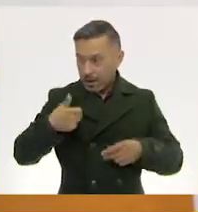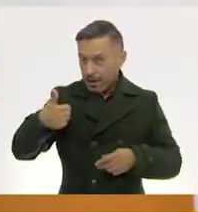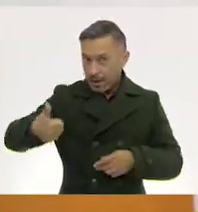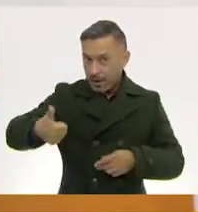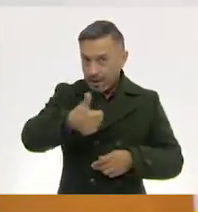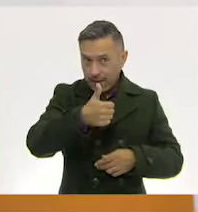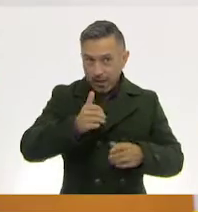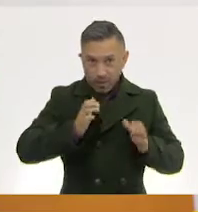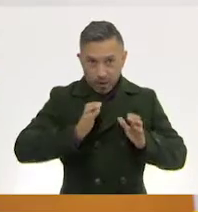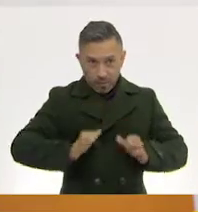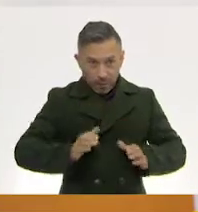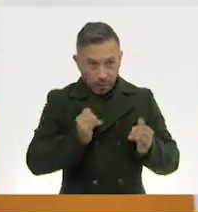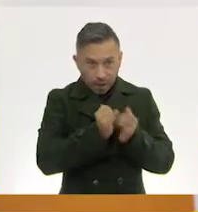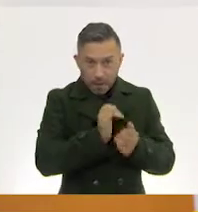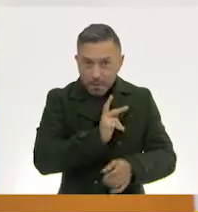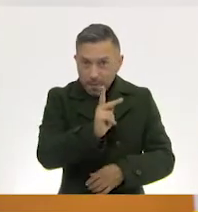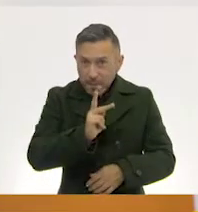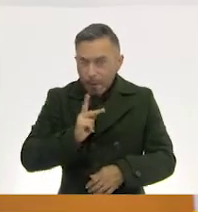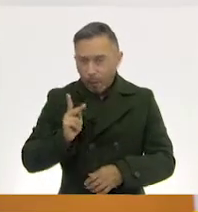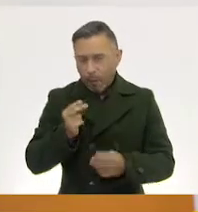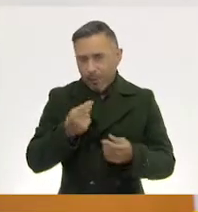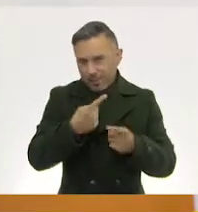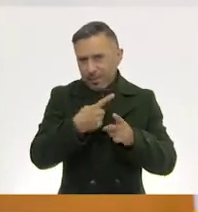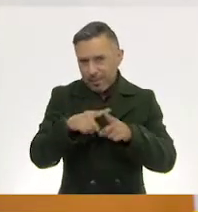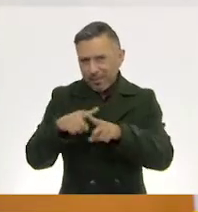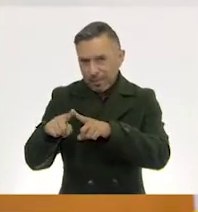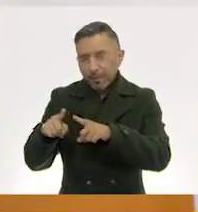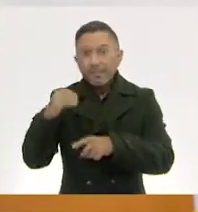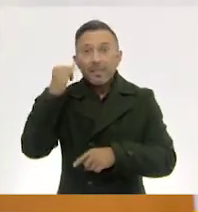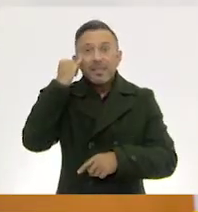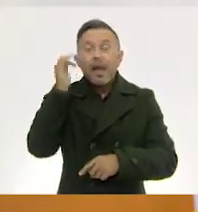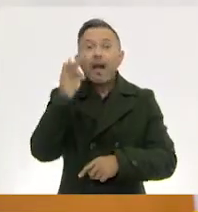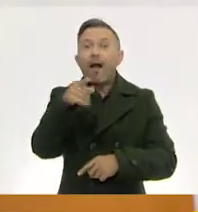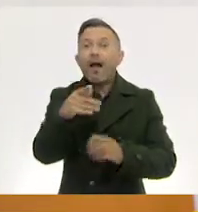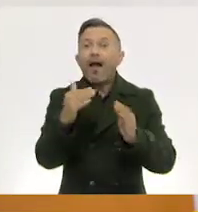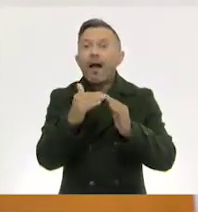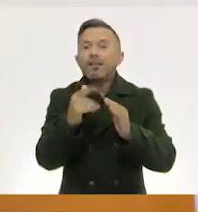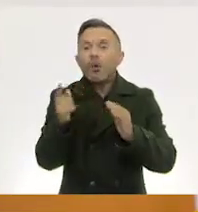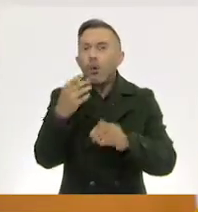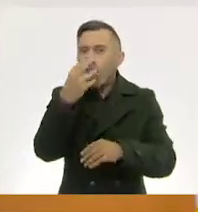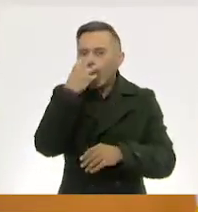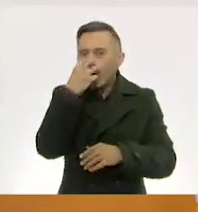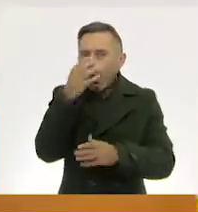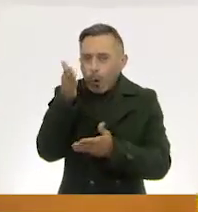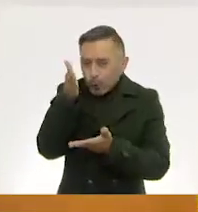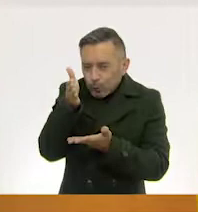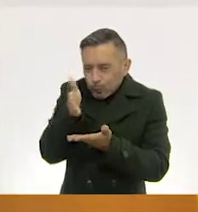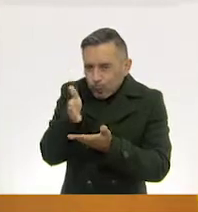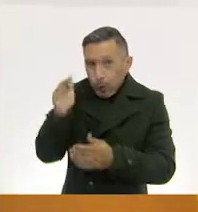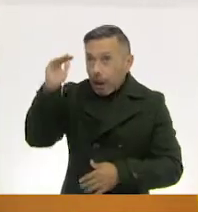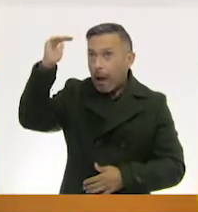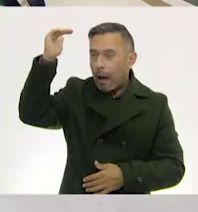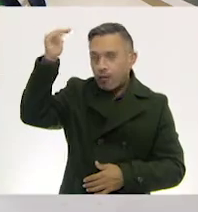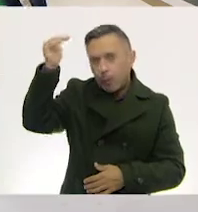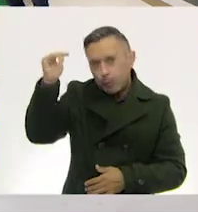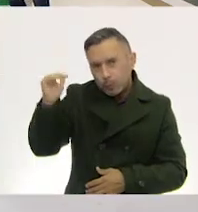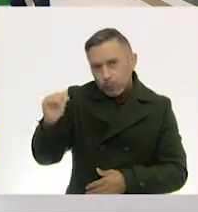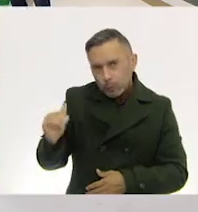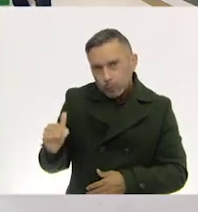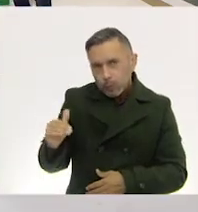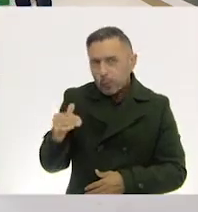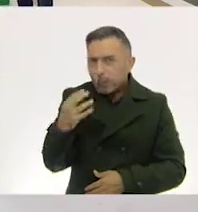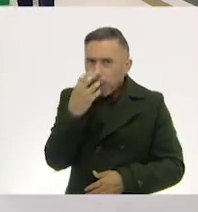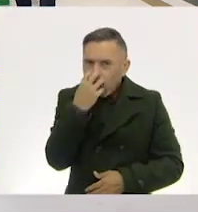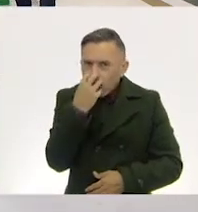expresar De diferente manera Tal vez allá en casa Hacen un oso Más pequeño Aquí como Un ocesno Un